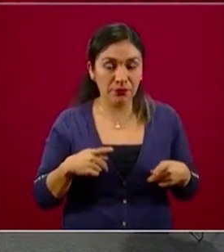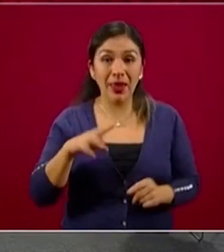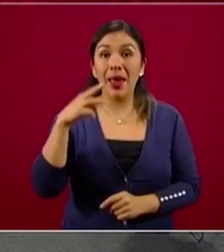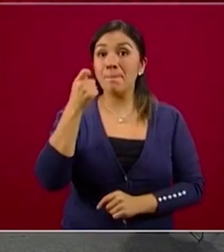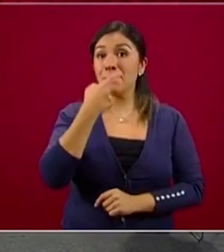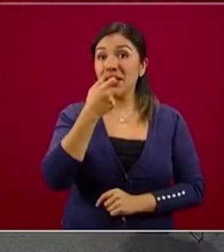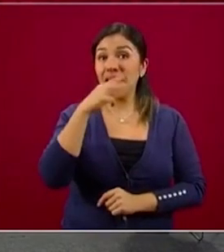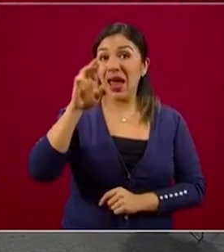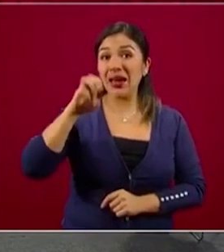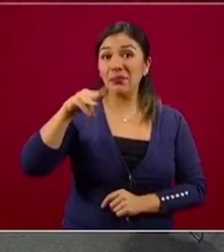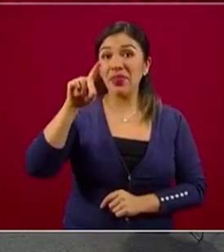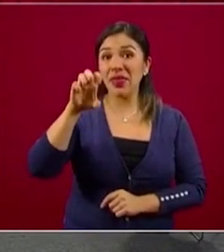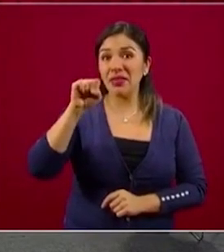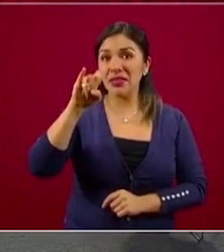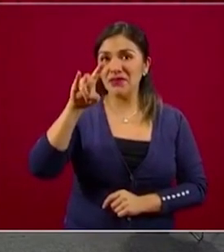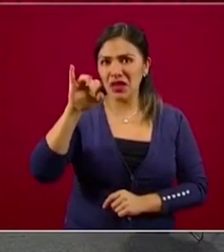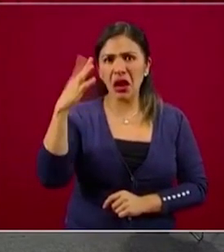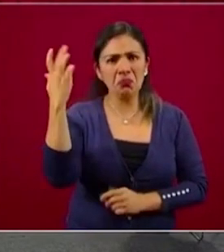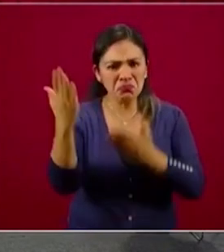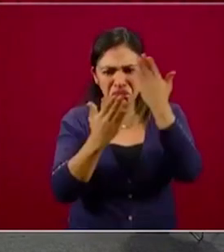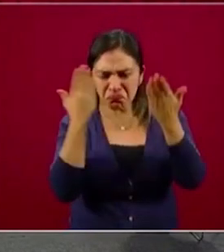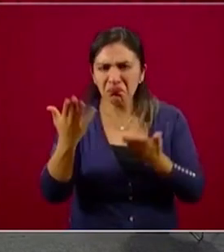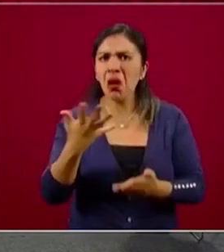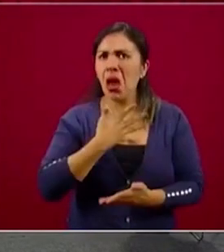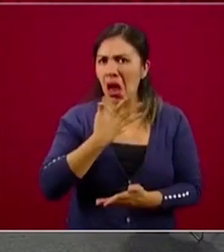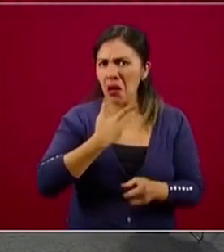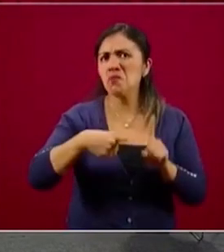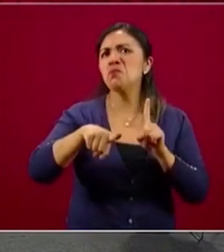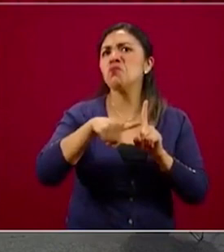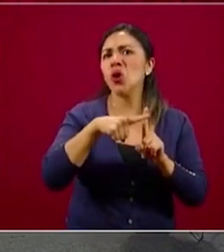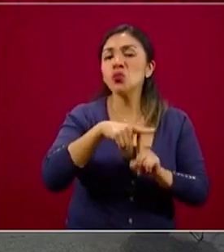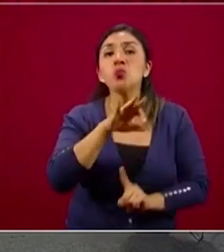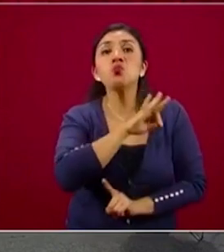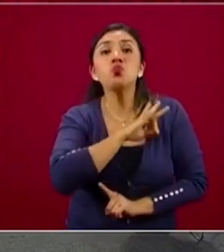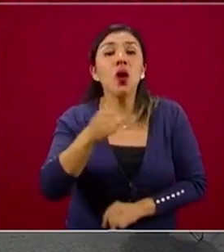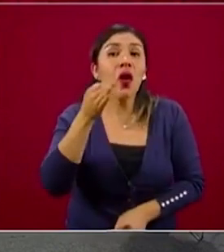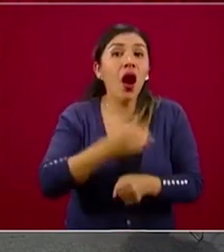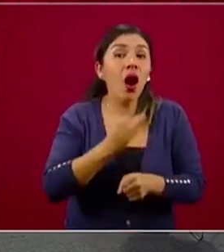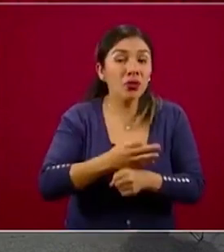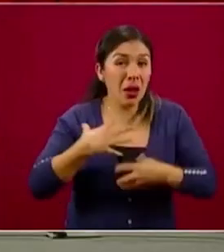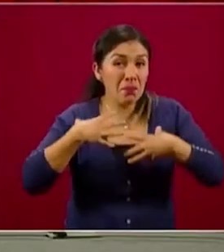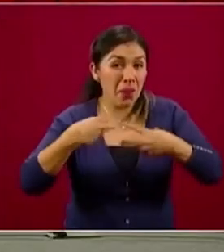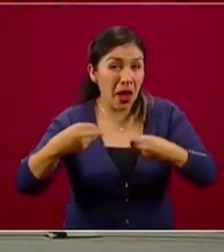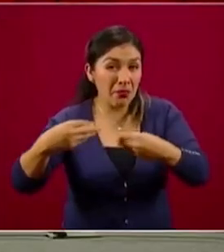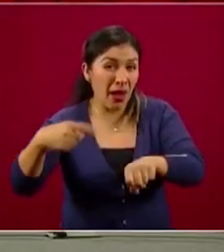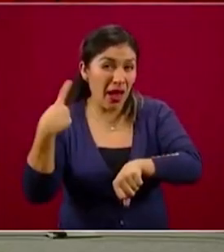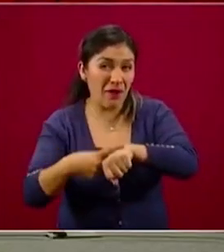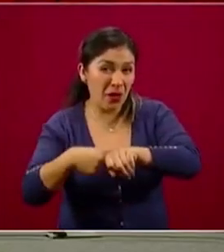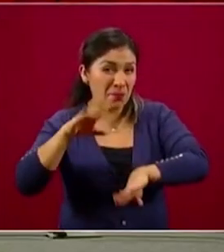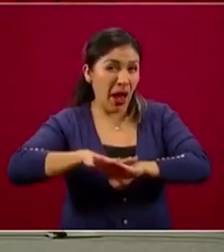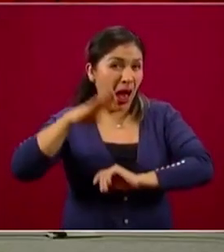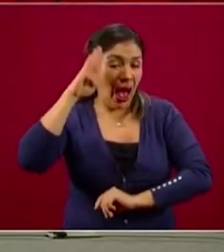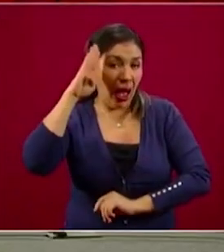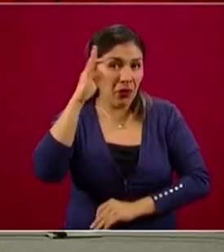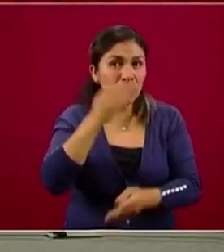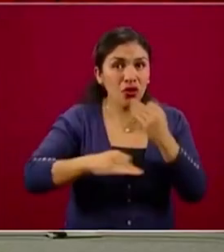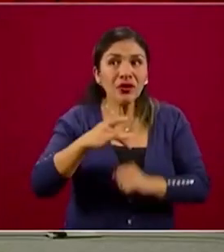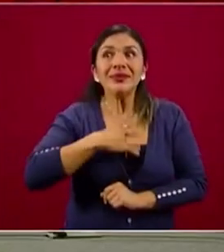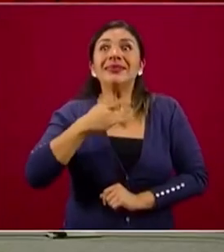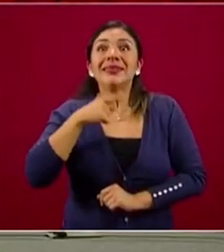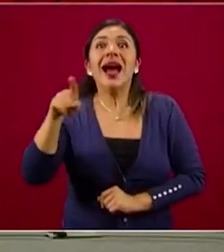Remdesivir, aunque es un fármaco prometedor y aunque hay resultados que en el contexto de una epidemia como esta, una pandemia, a todos nos